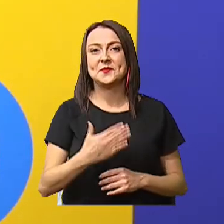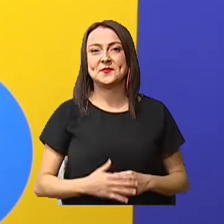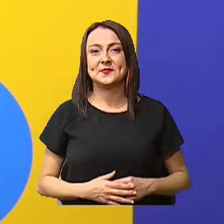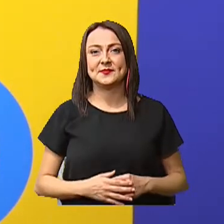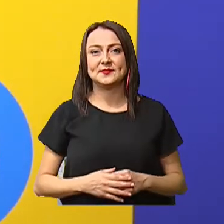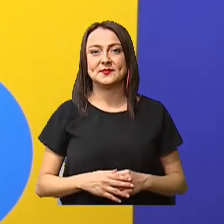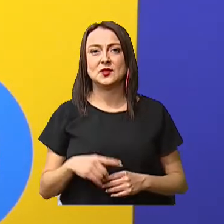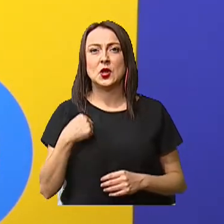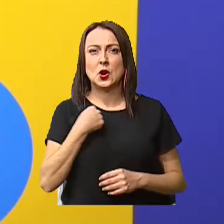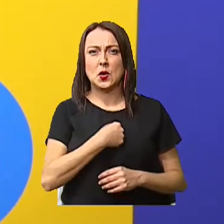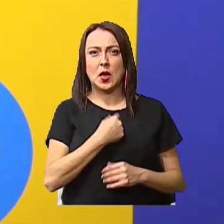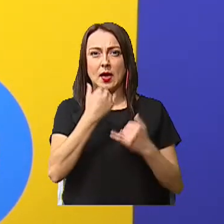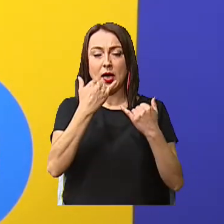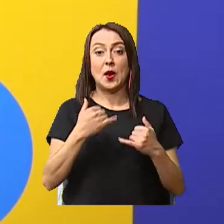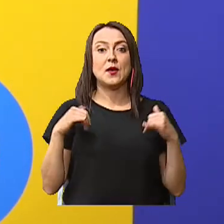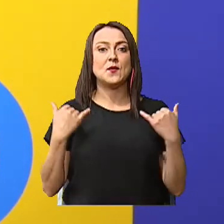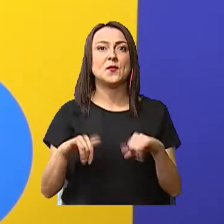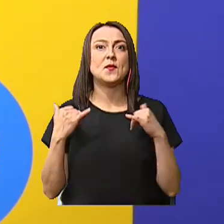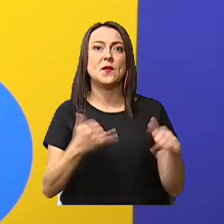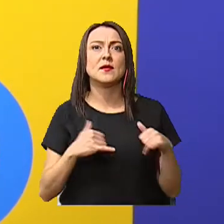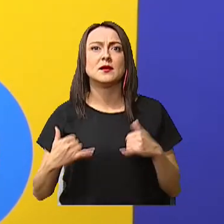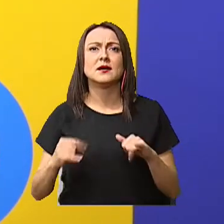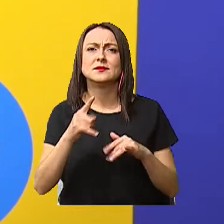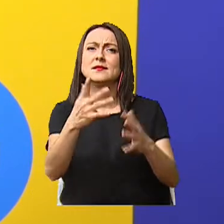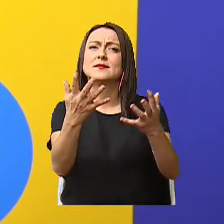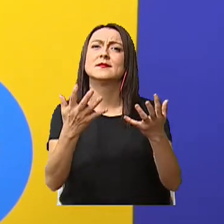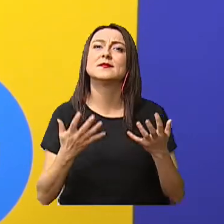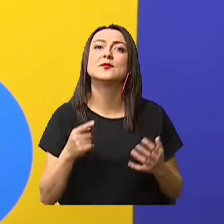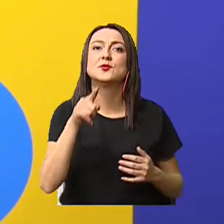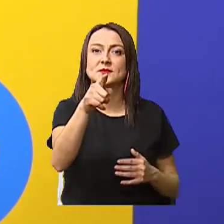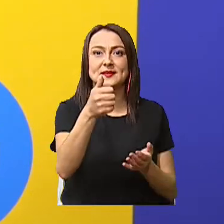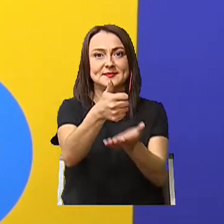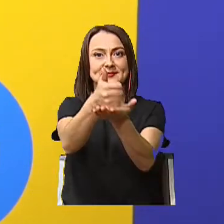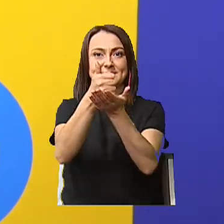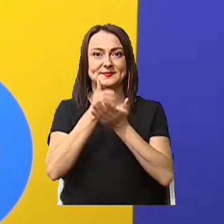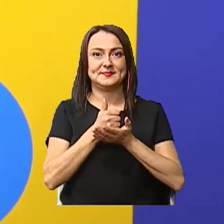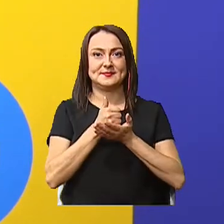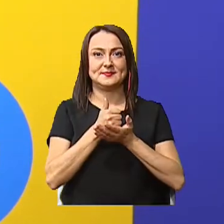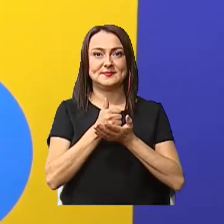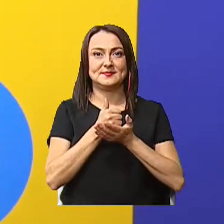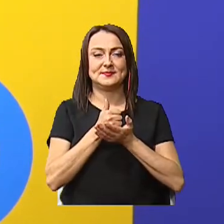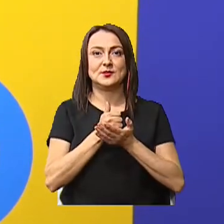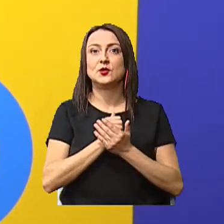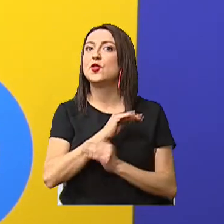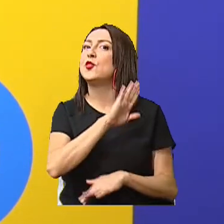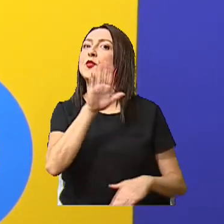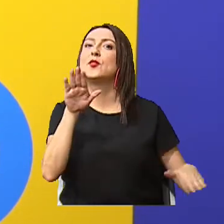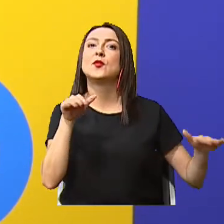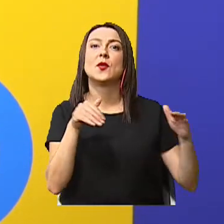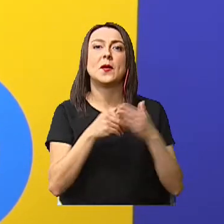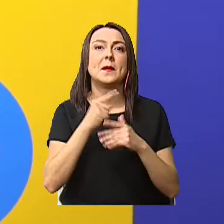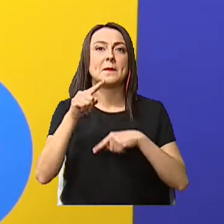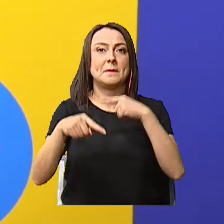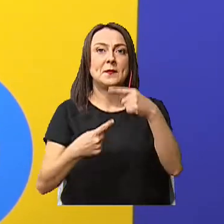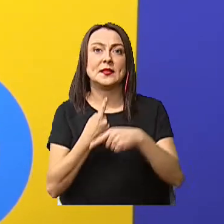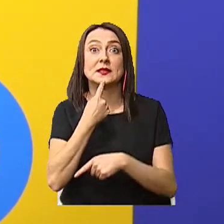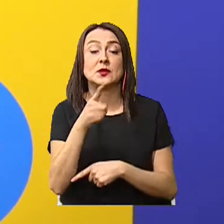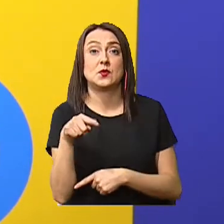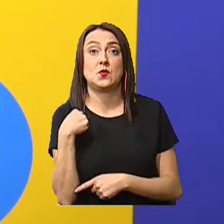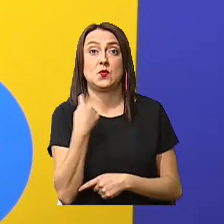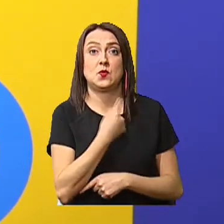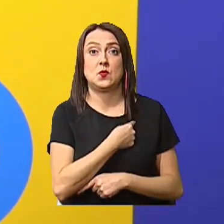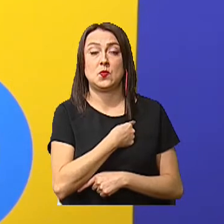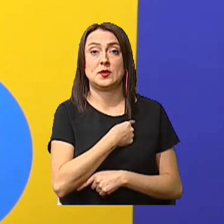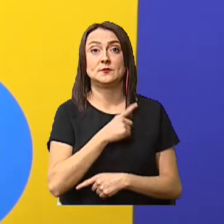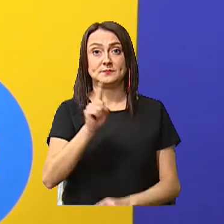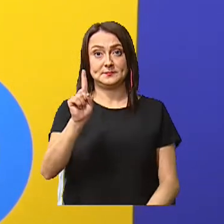vamos a hacer un juego y quiero que ustedes me ayuden. Todos vamos a indicar nuestro dedo